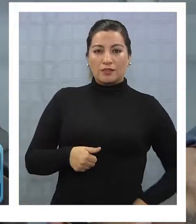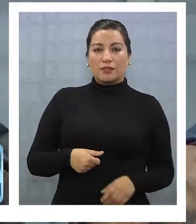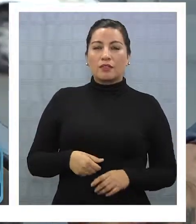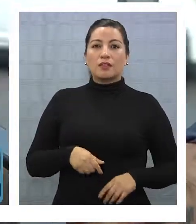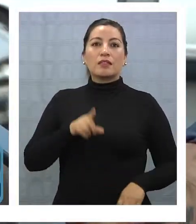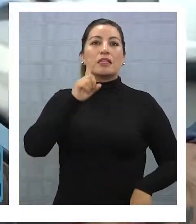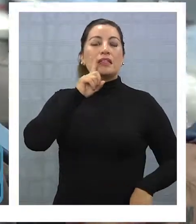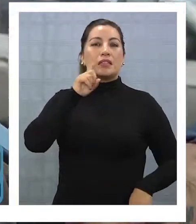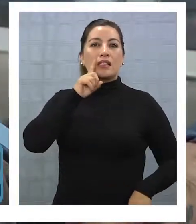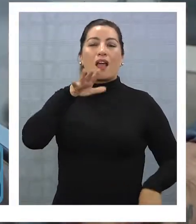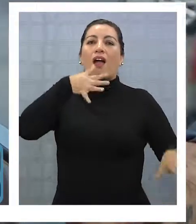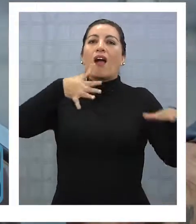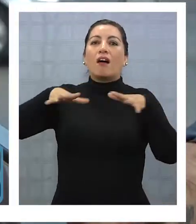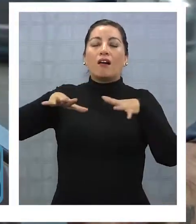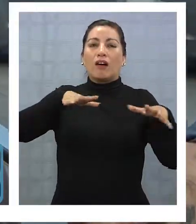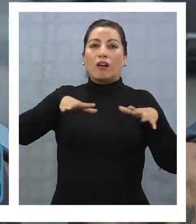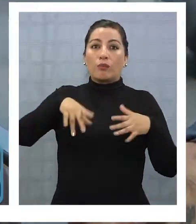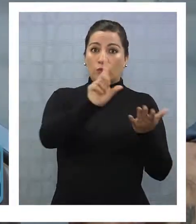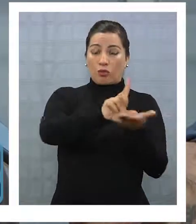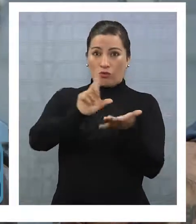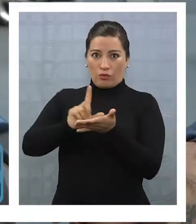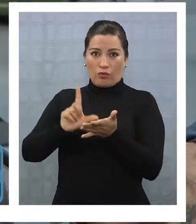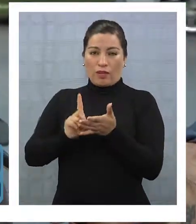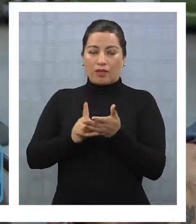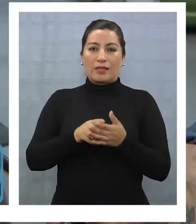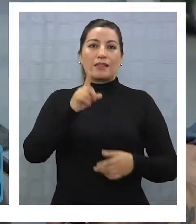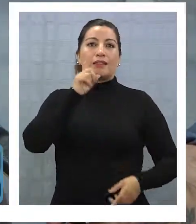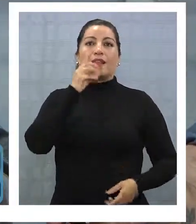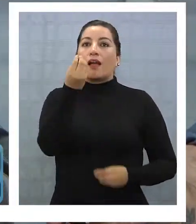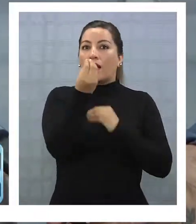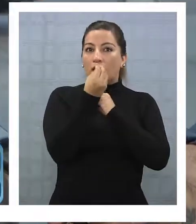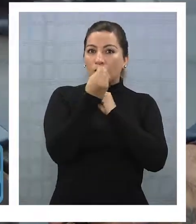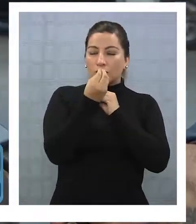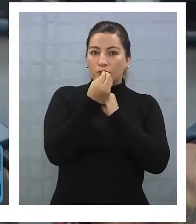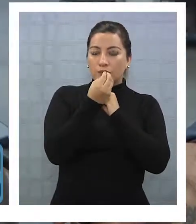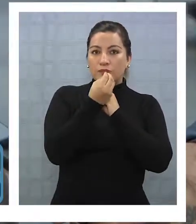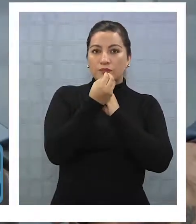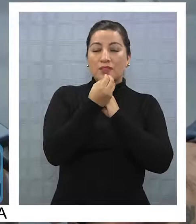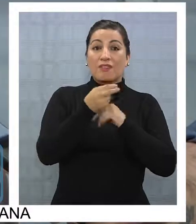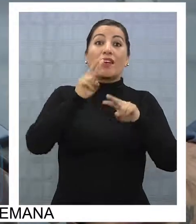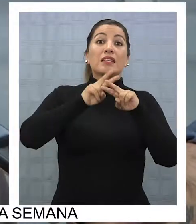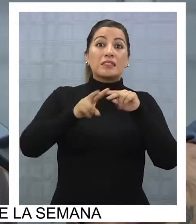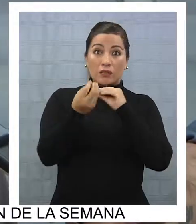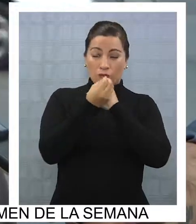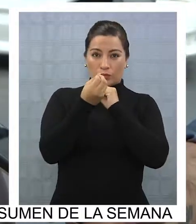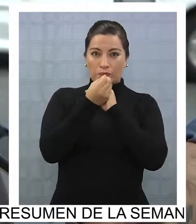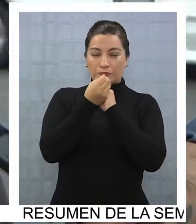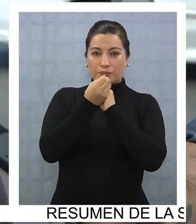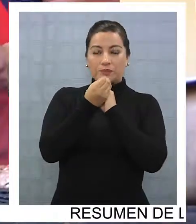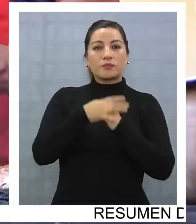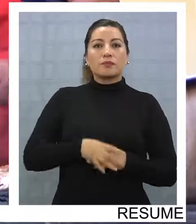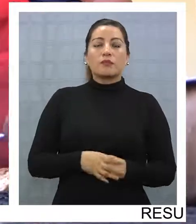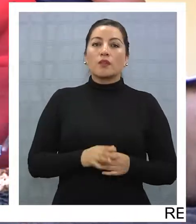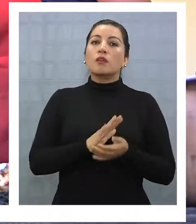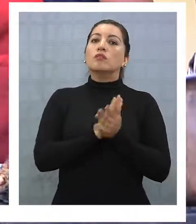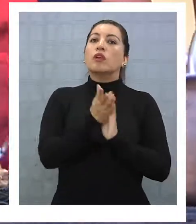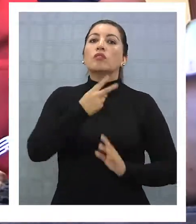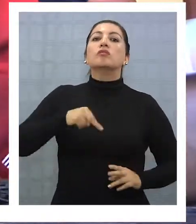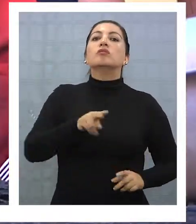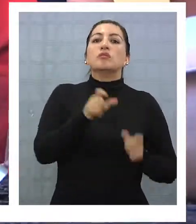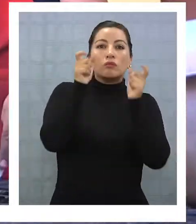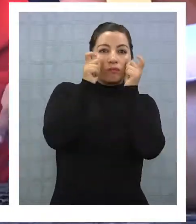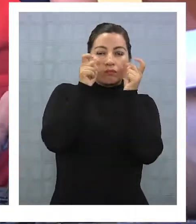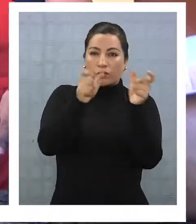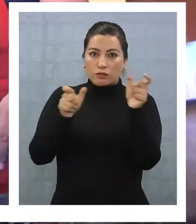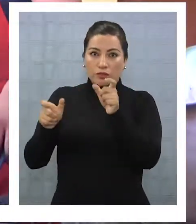abastecimiento de agua potable, sobre todo los locales que van a abastecer de alimento y van a elaborar alimento. Y todo eso se fiscaliza